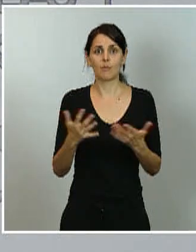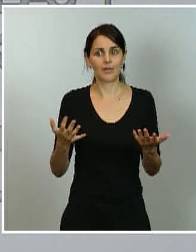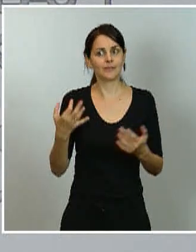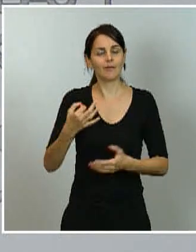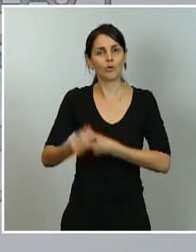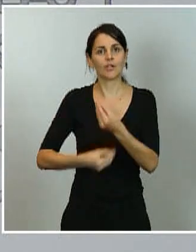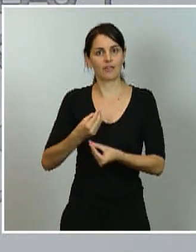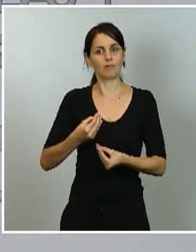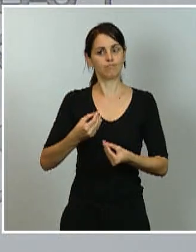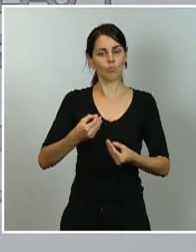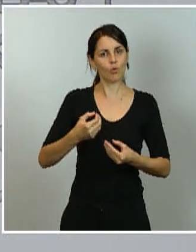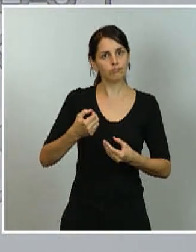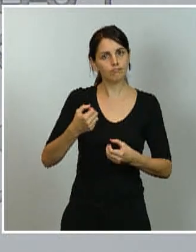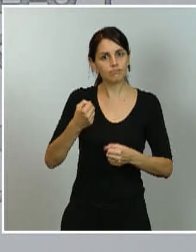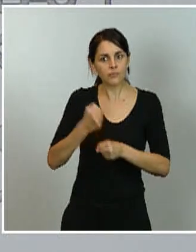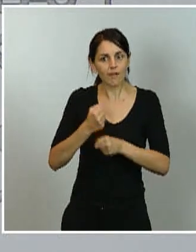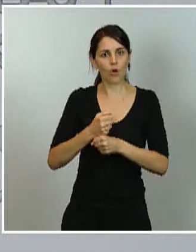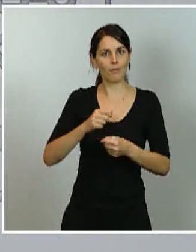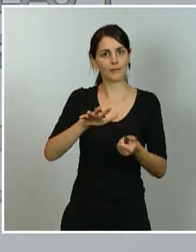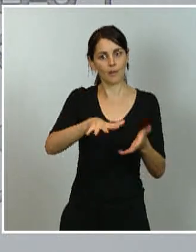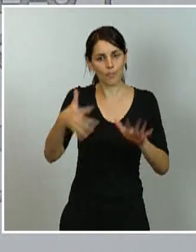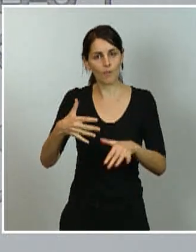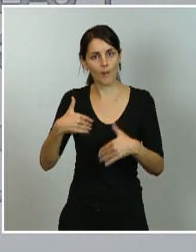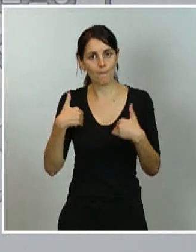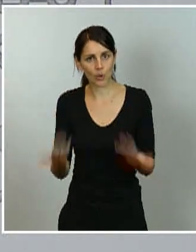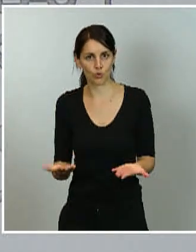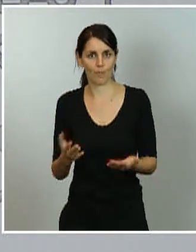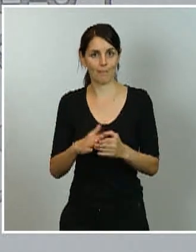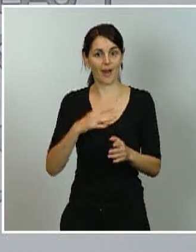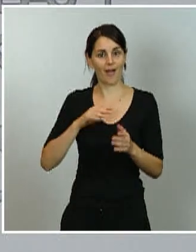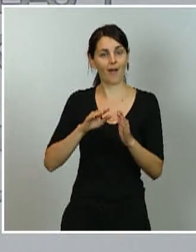para tomar el control de la pandemia y doblegar la curva. Yo creo que estas medidas van a ayudar.